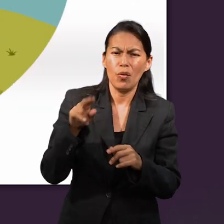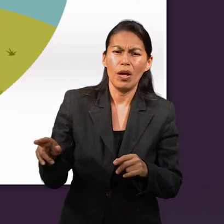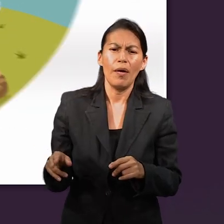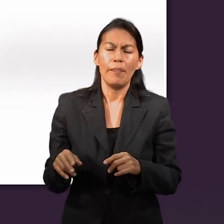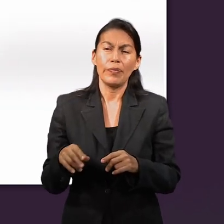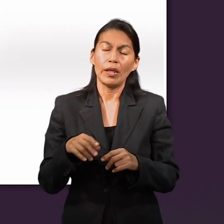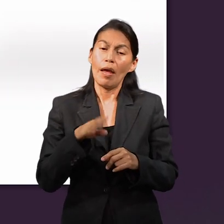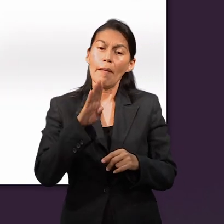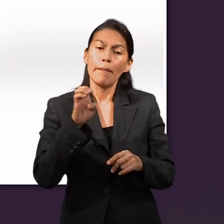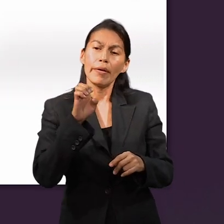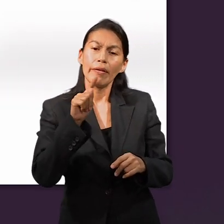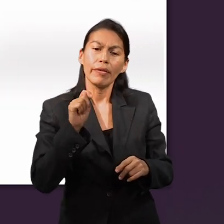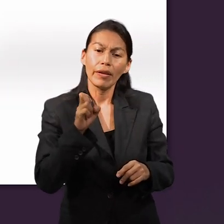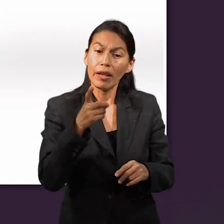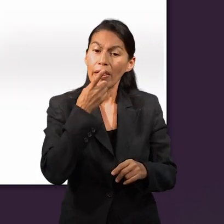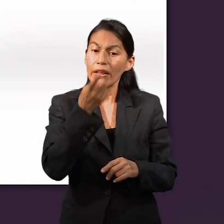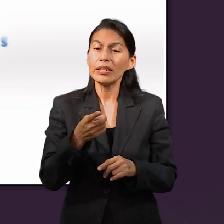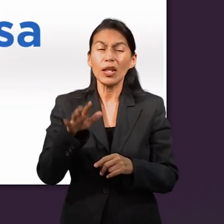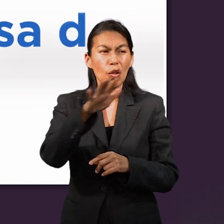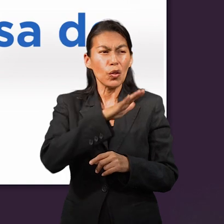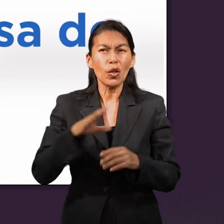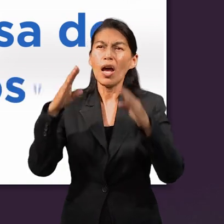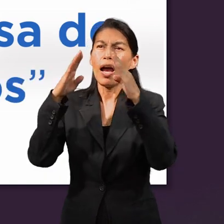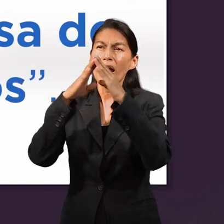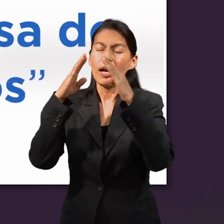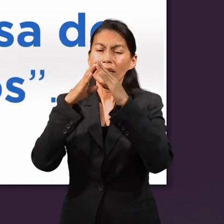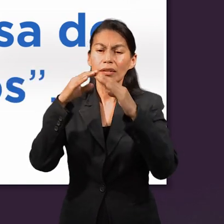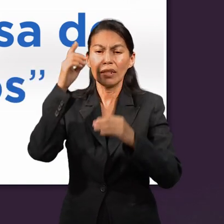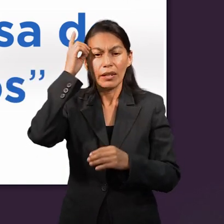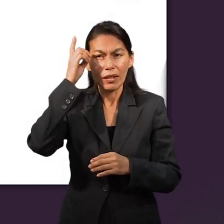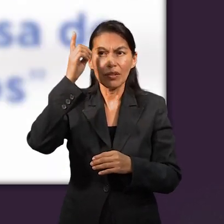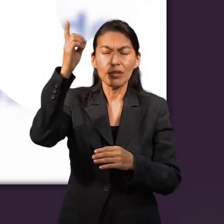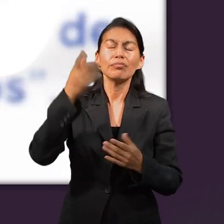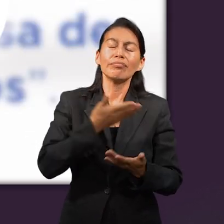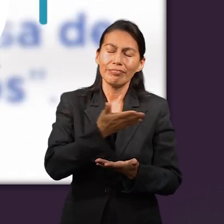Betel asegura que estamos en la casa de Dios.